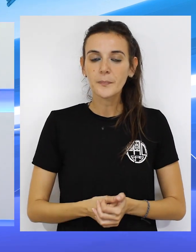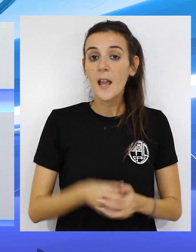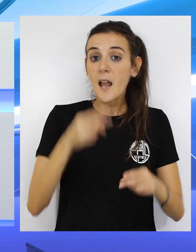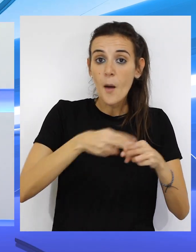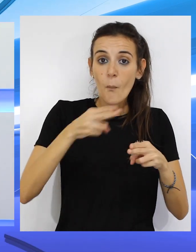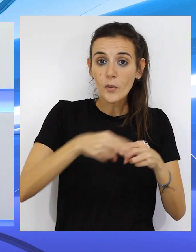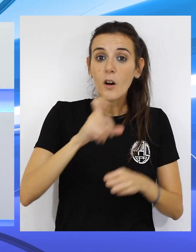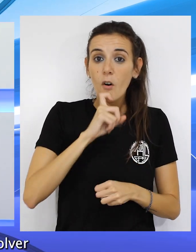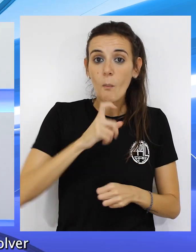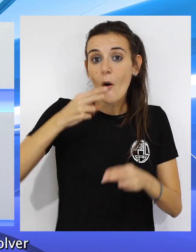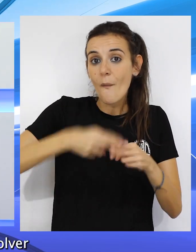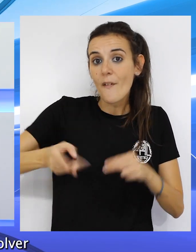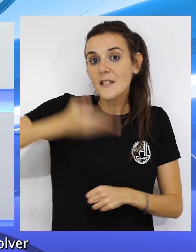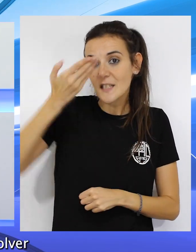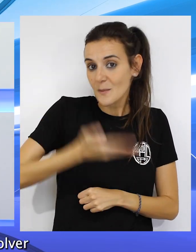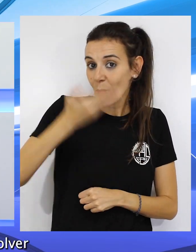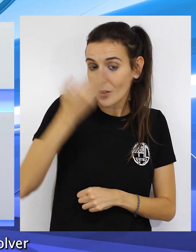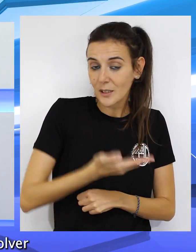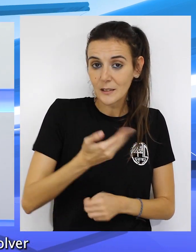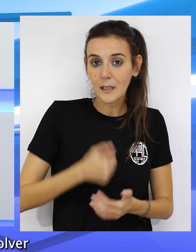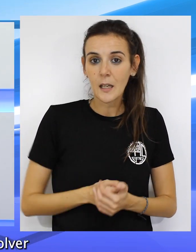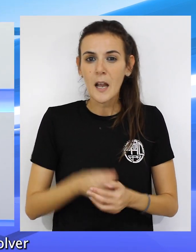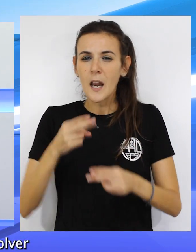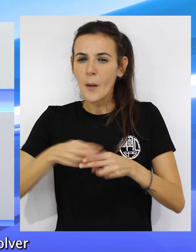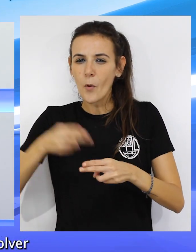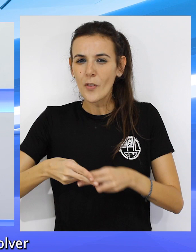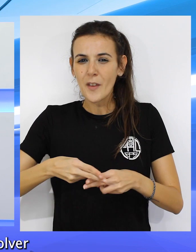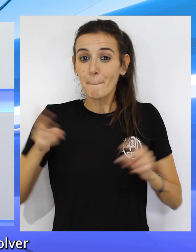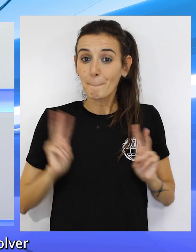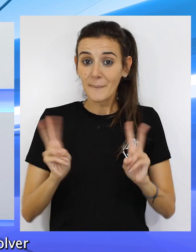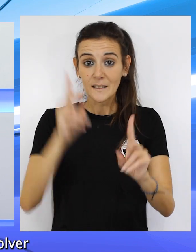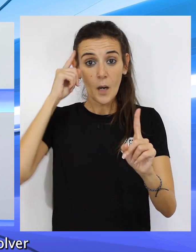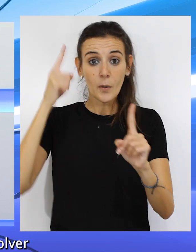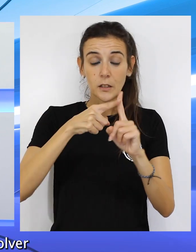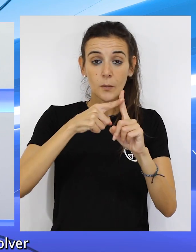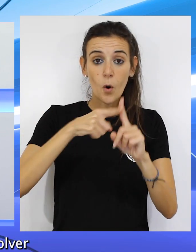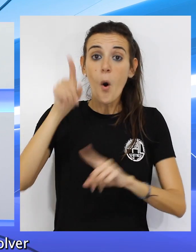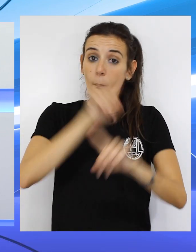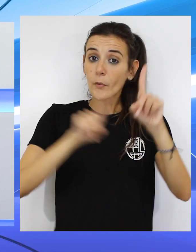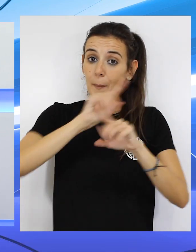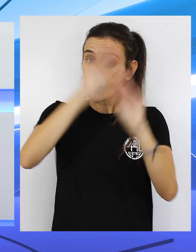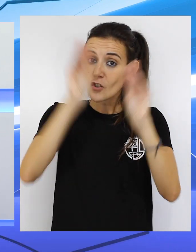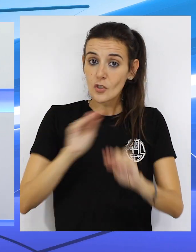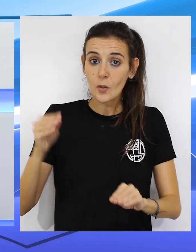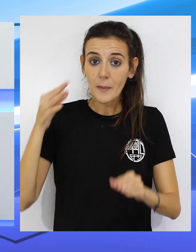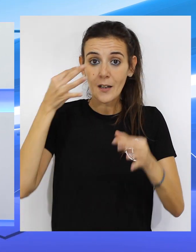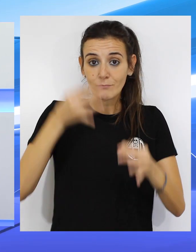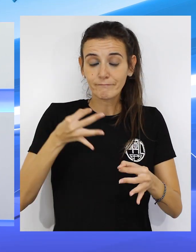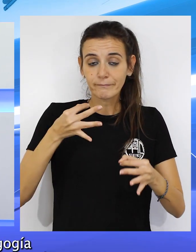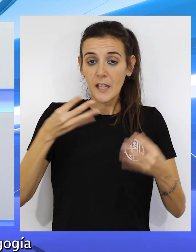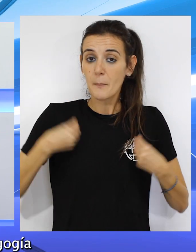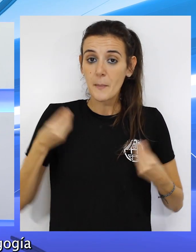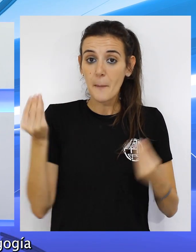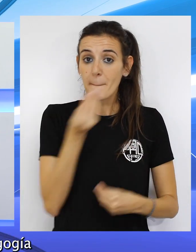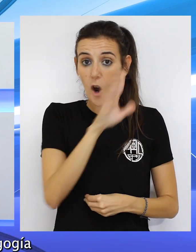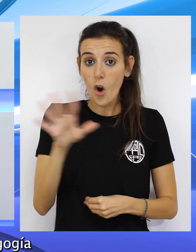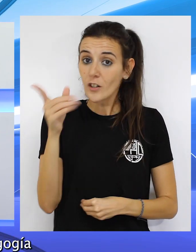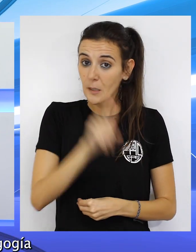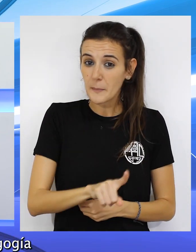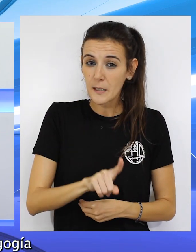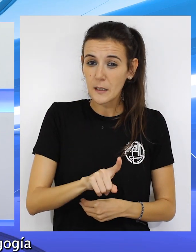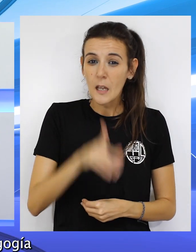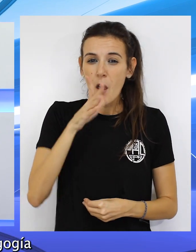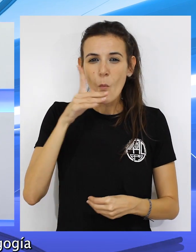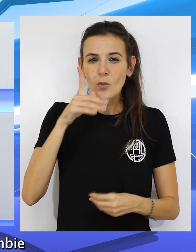es crucial, la política es vital para resolver los problemas y para vivir mejor. Por lo tanto, creo que ahí hay que hacer mucha